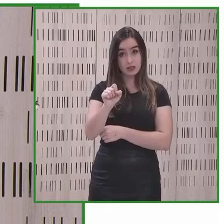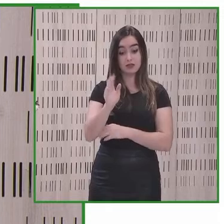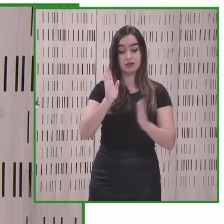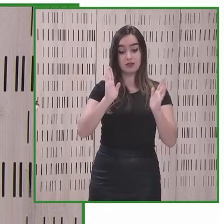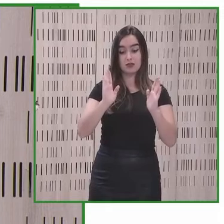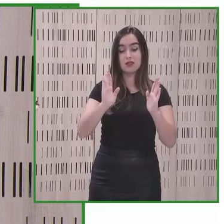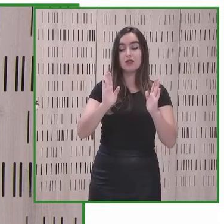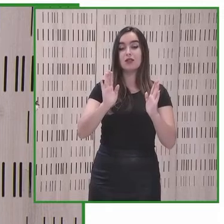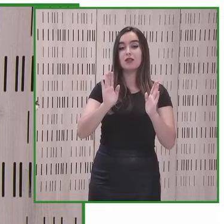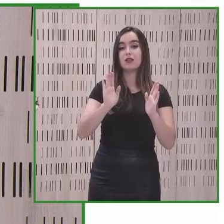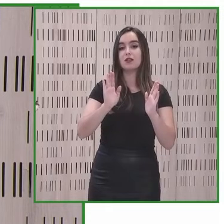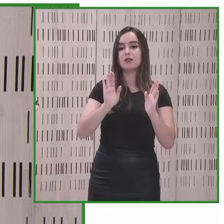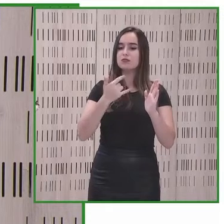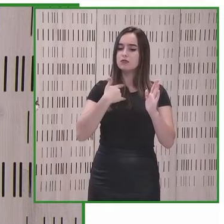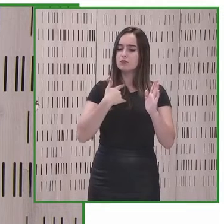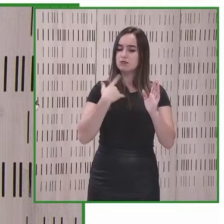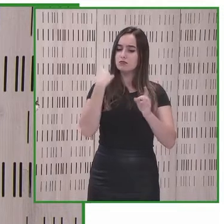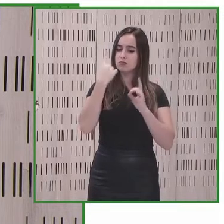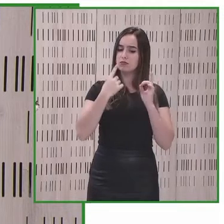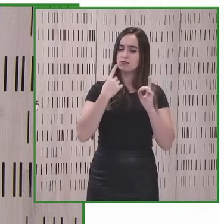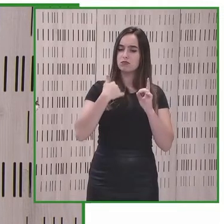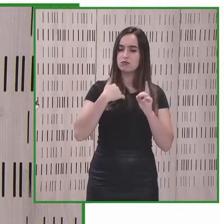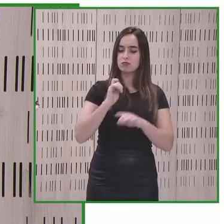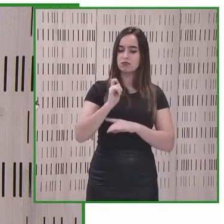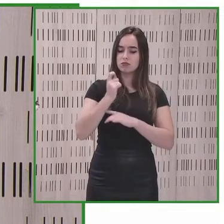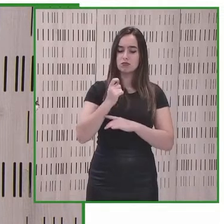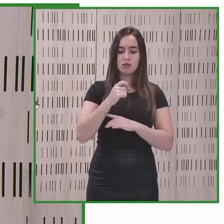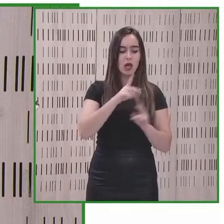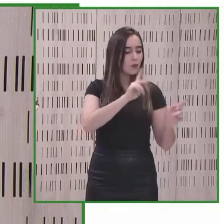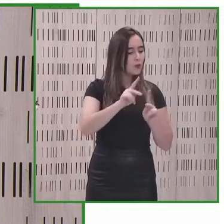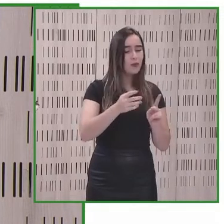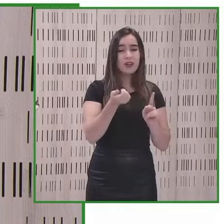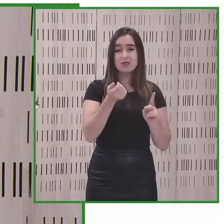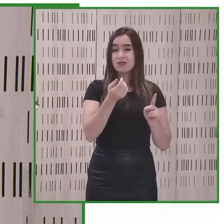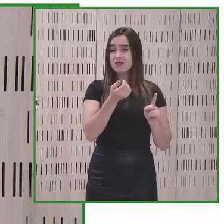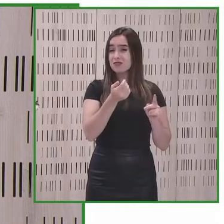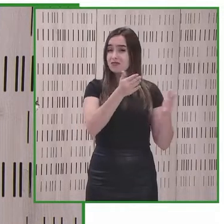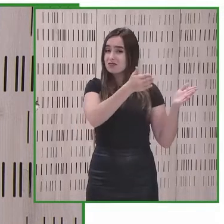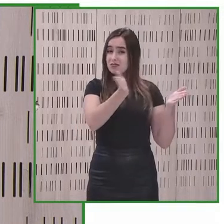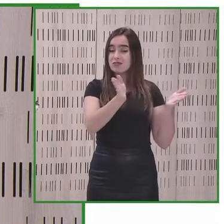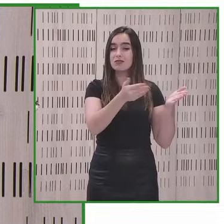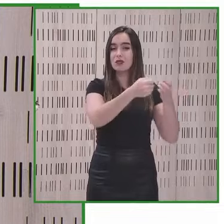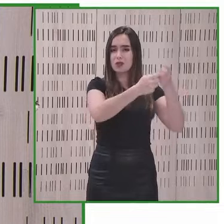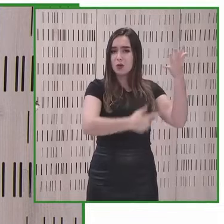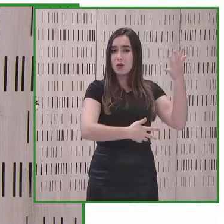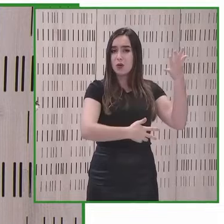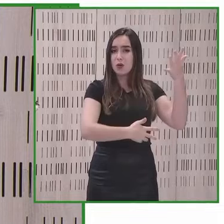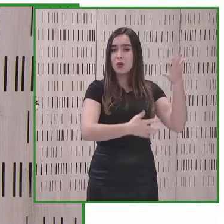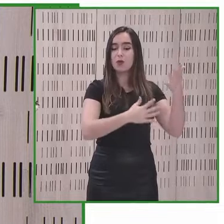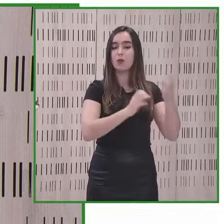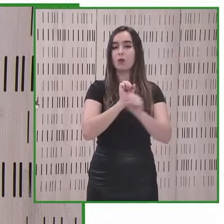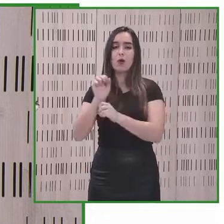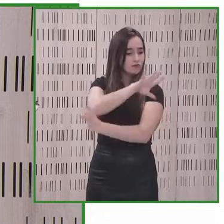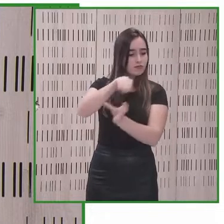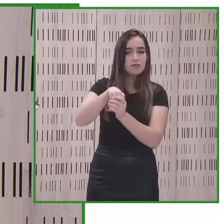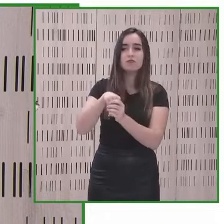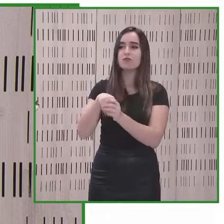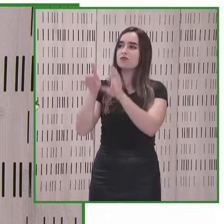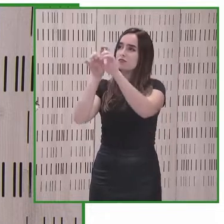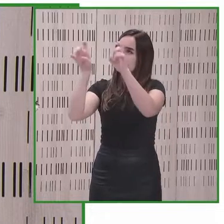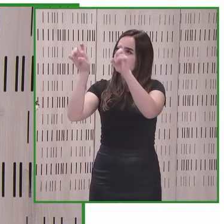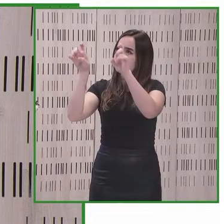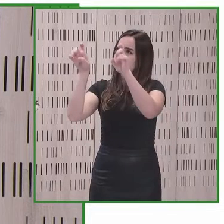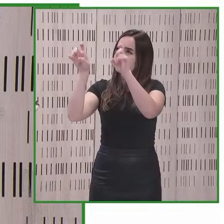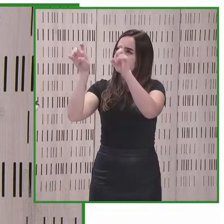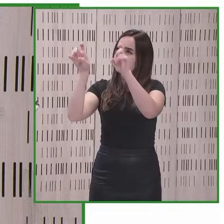enriquecimiento personal de todos mucha gente que trabaja en el proyecto y de muchas empresas y de muchas personas ajenas vinieron